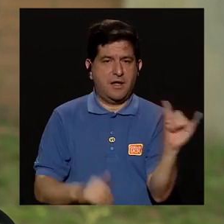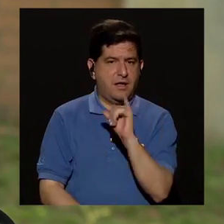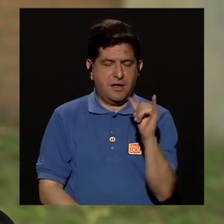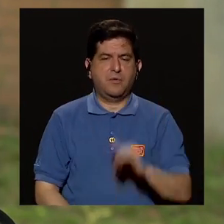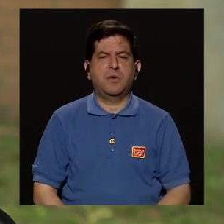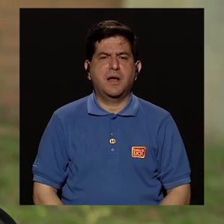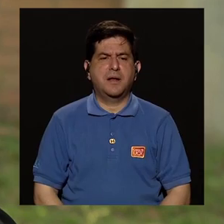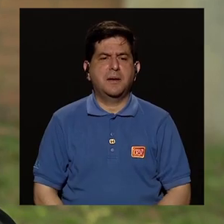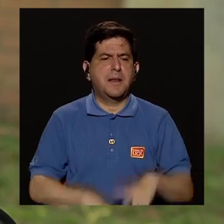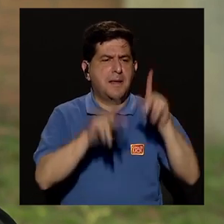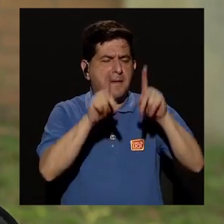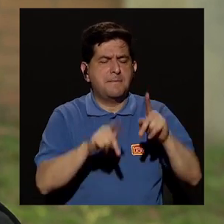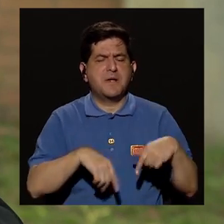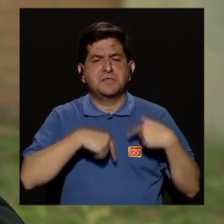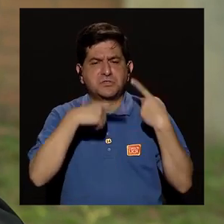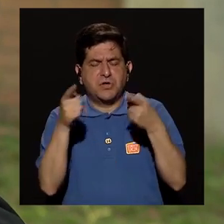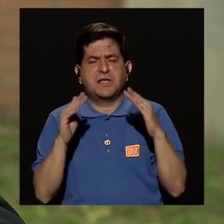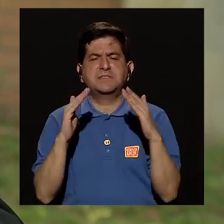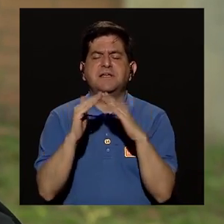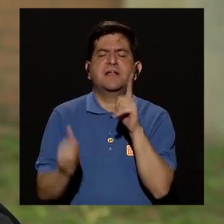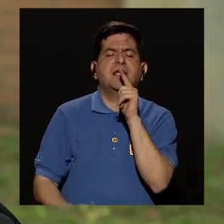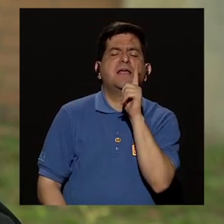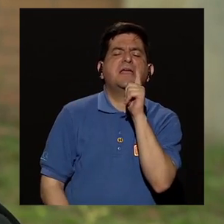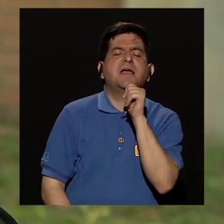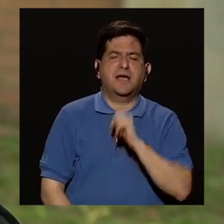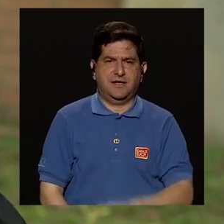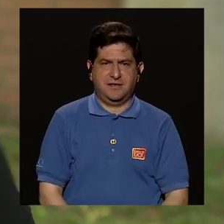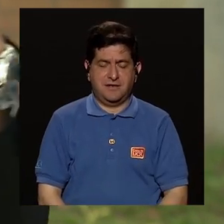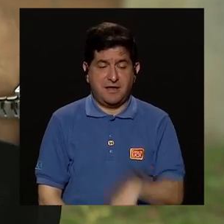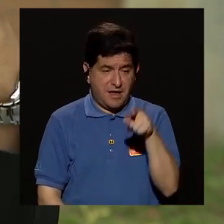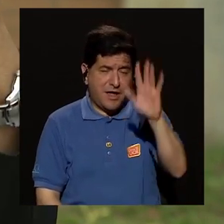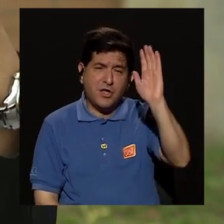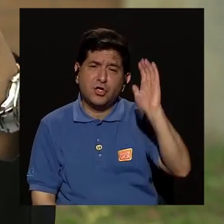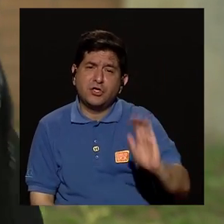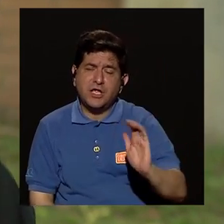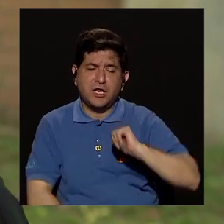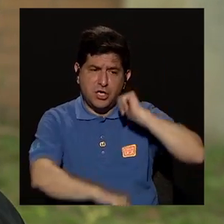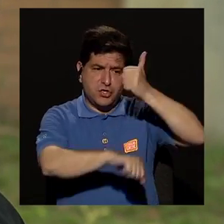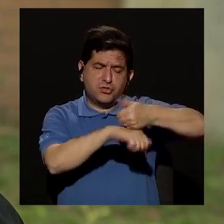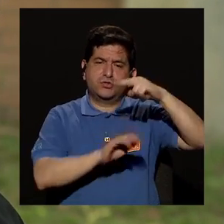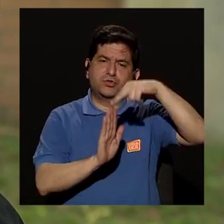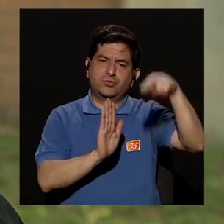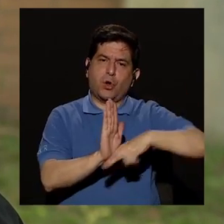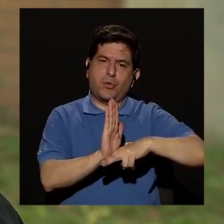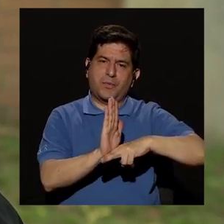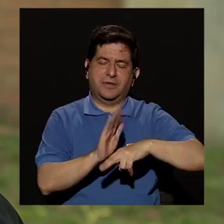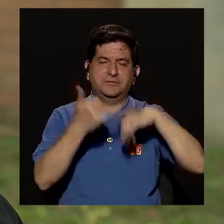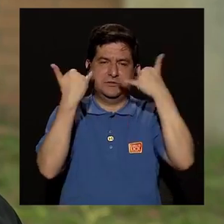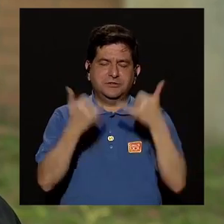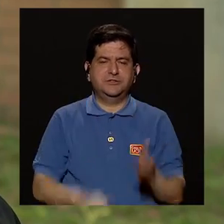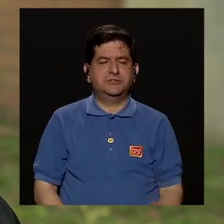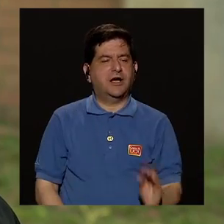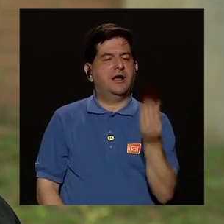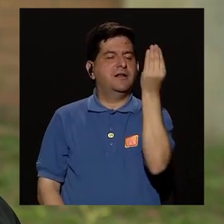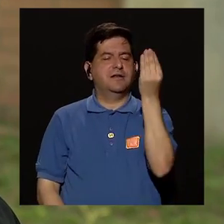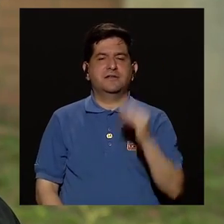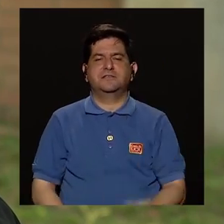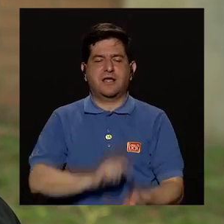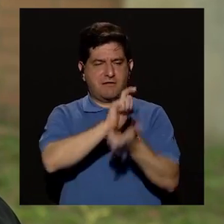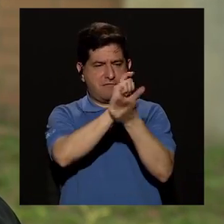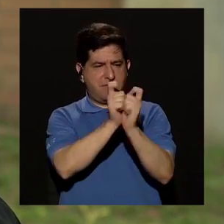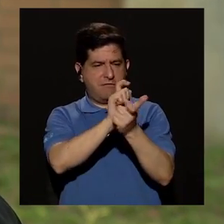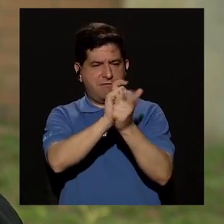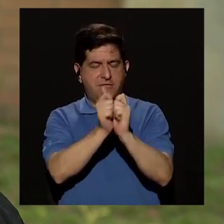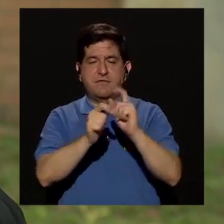hasta con quienes puedo llegar a la casa, etc. Entonces, desde que están pequeños, se establecen ciertas normas y conforme van creciendo, se van